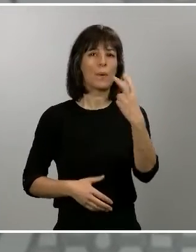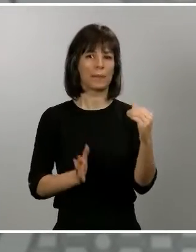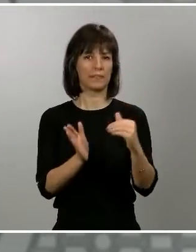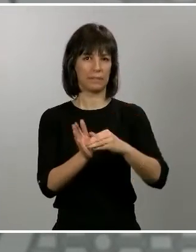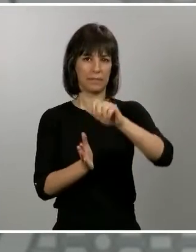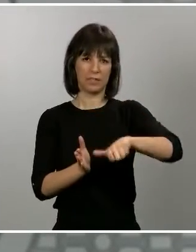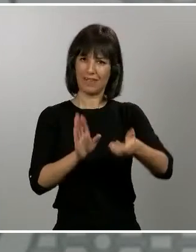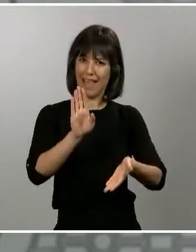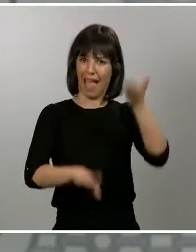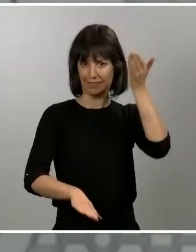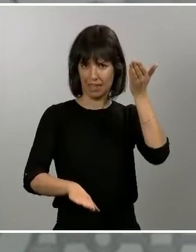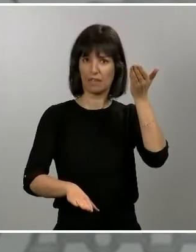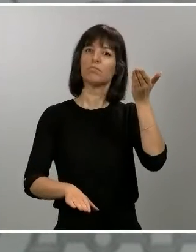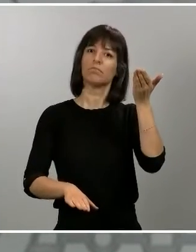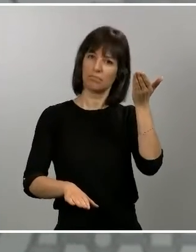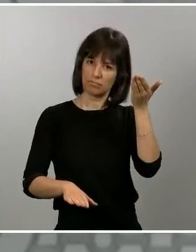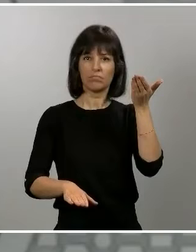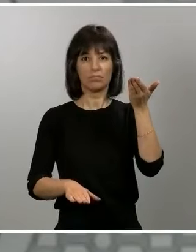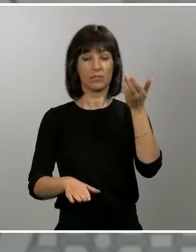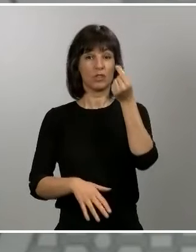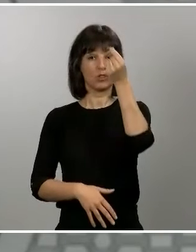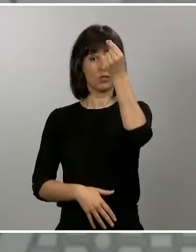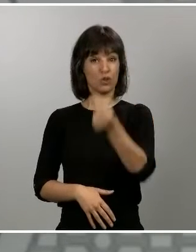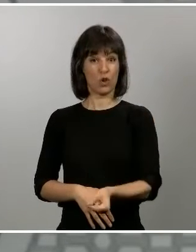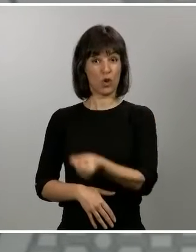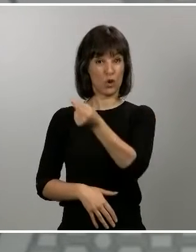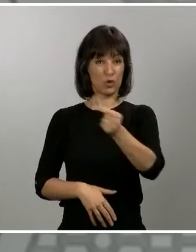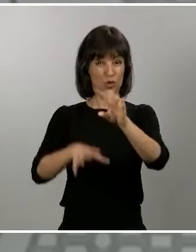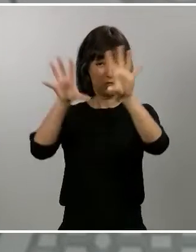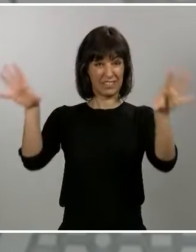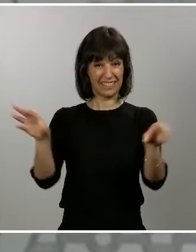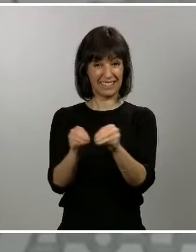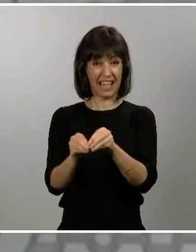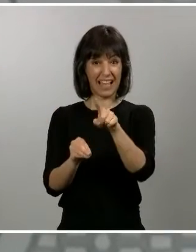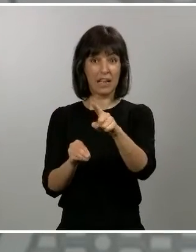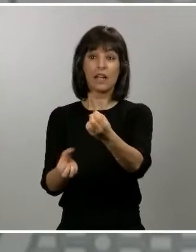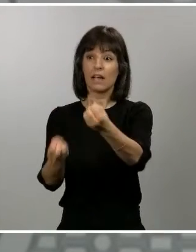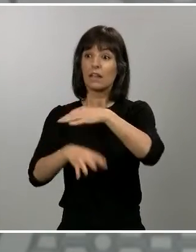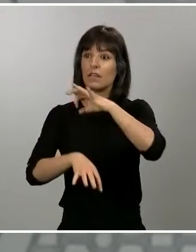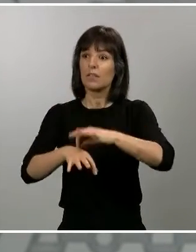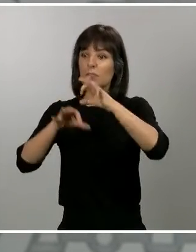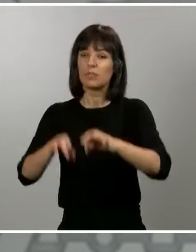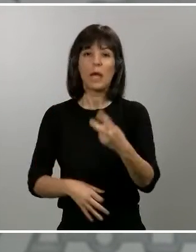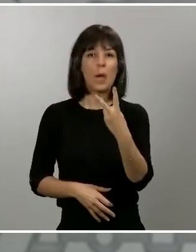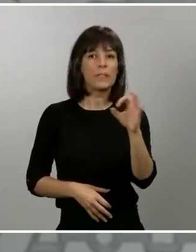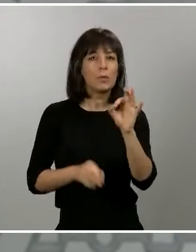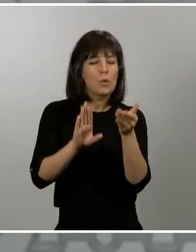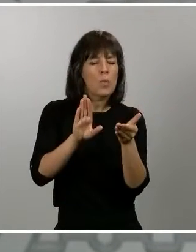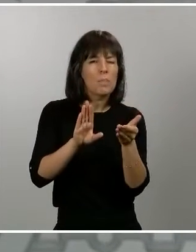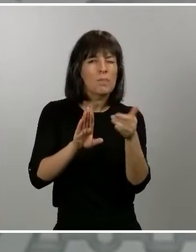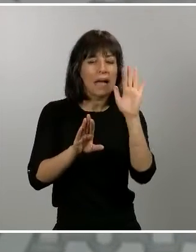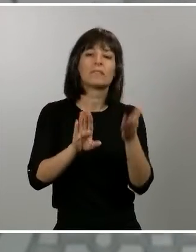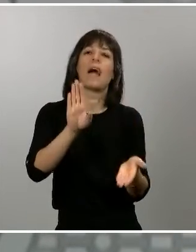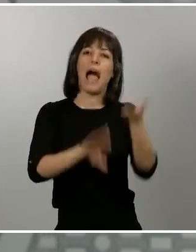lo cual es ya algo más del 20% respecto a los casos notificados. Como valoración general